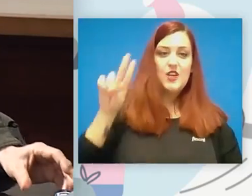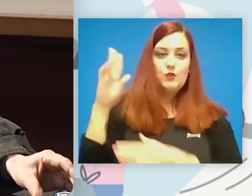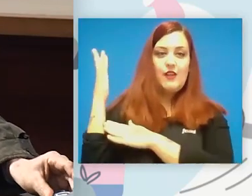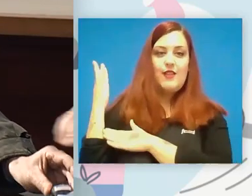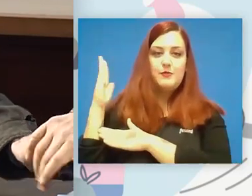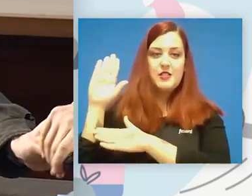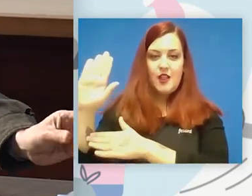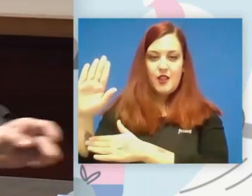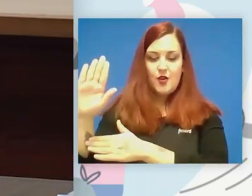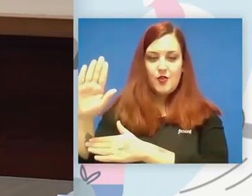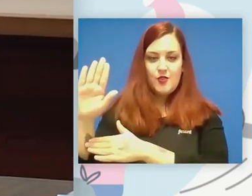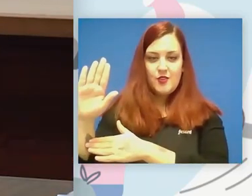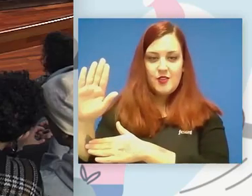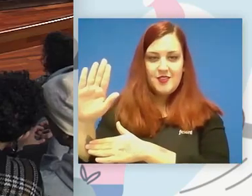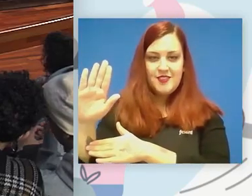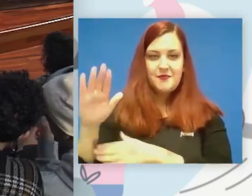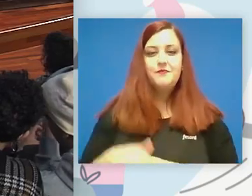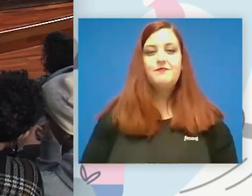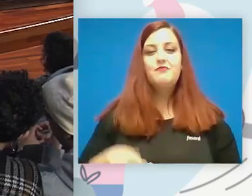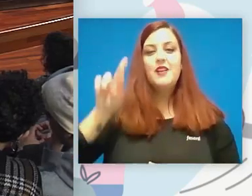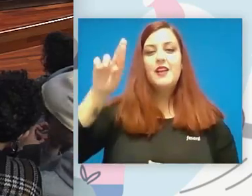Pasadle, por favor, el puntero a Raúl.